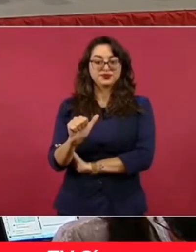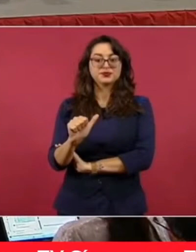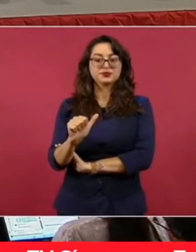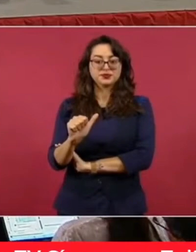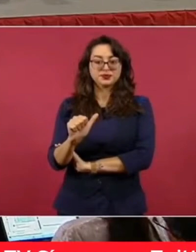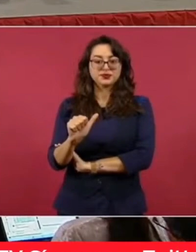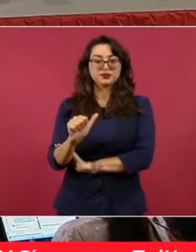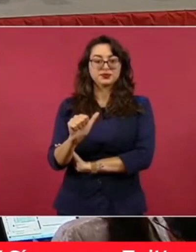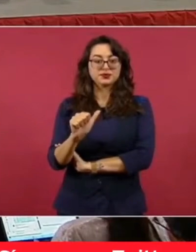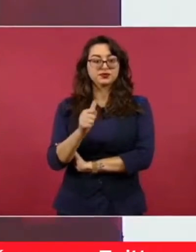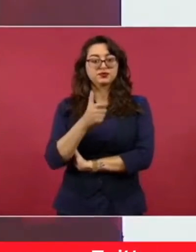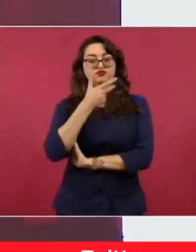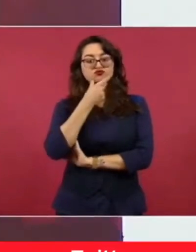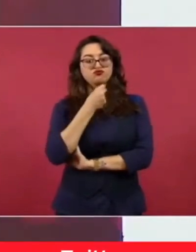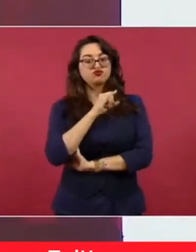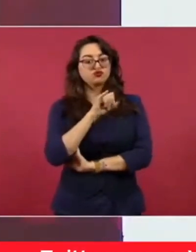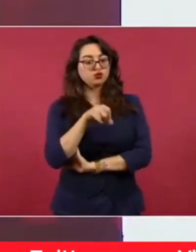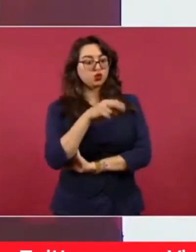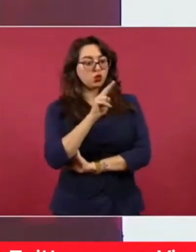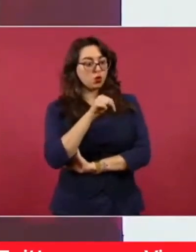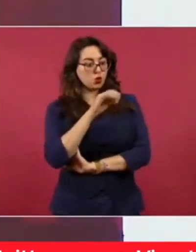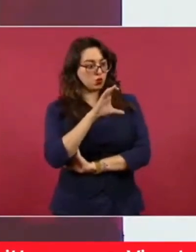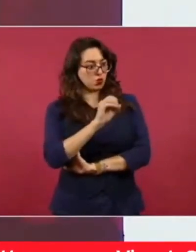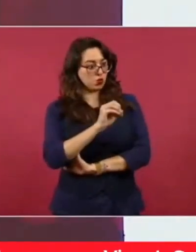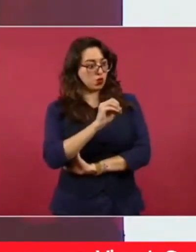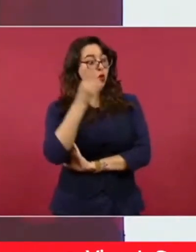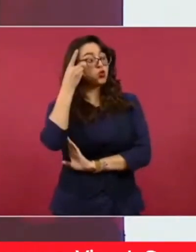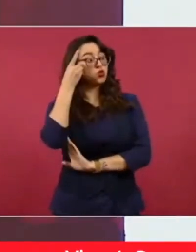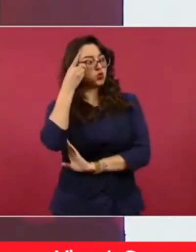¿No es Junco? Ese es el dueño.